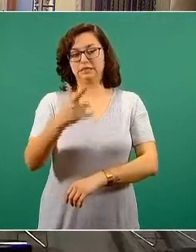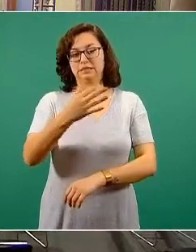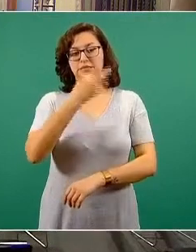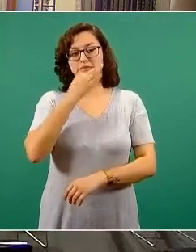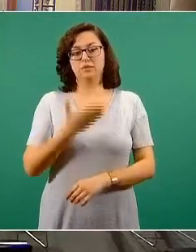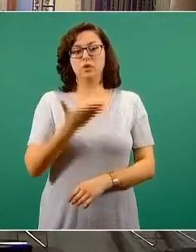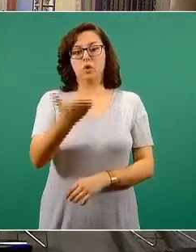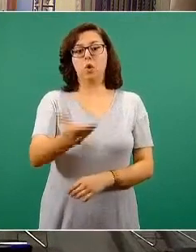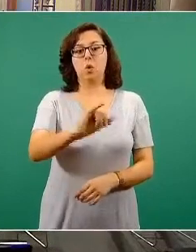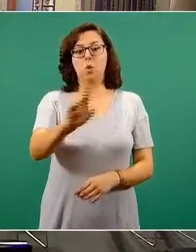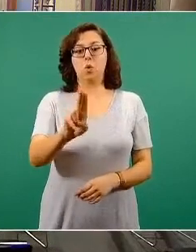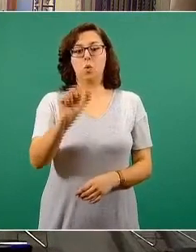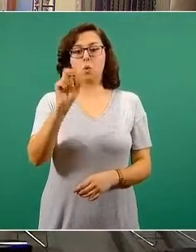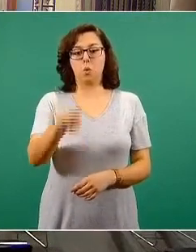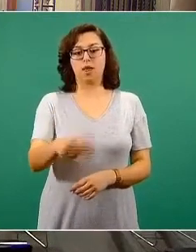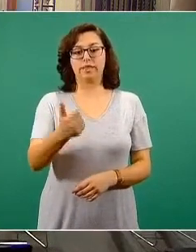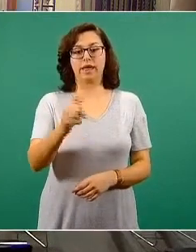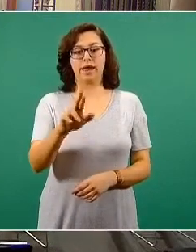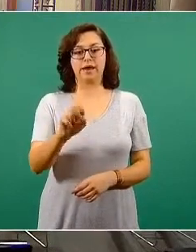Enseguida pasamos con usted.